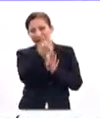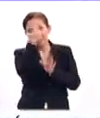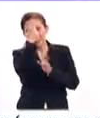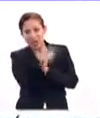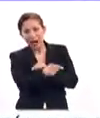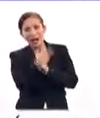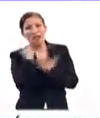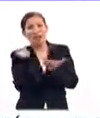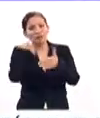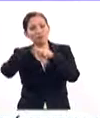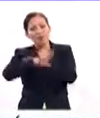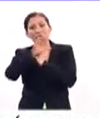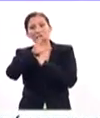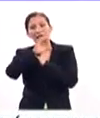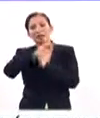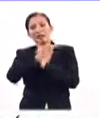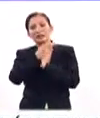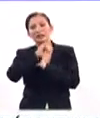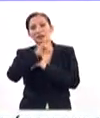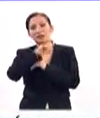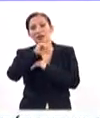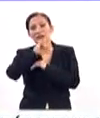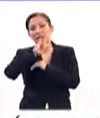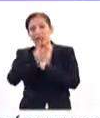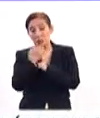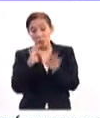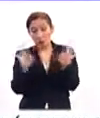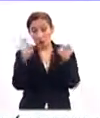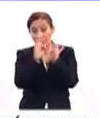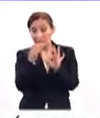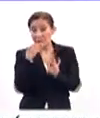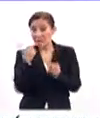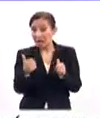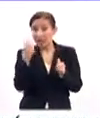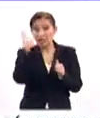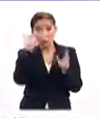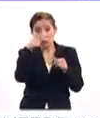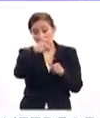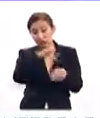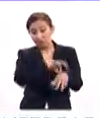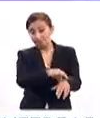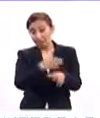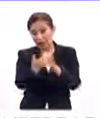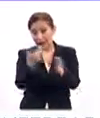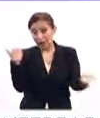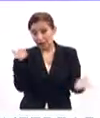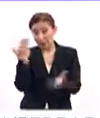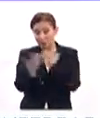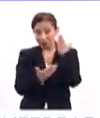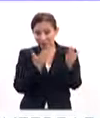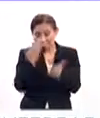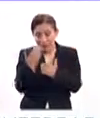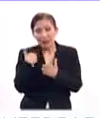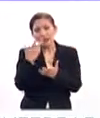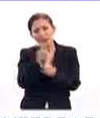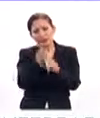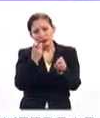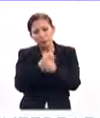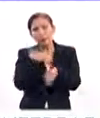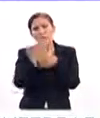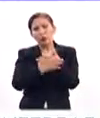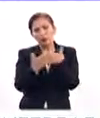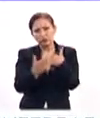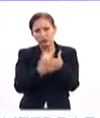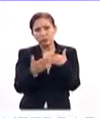para poder acceder a una beca Chivning, que es muy importante, que qué mejor que escucharlo de alguien que ya la obtuvo, y te invitamos a que